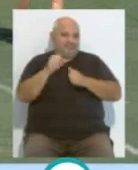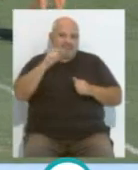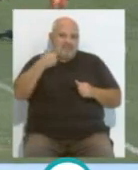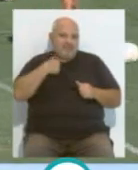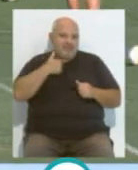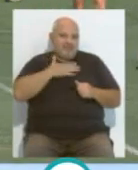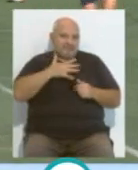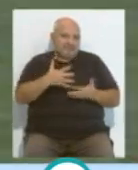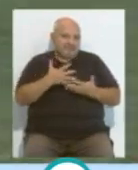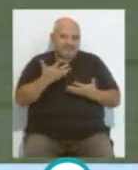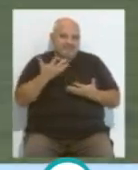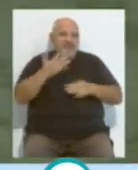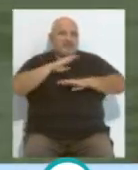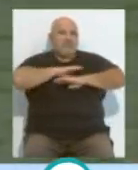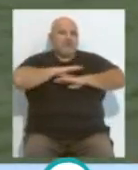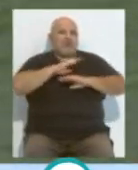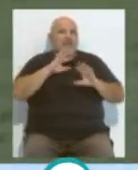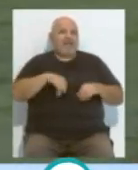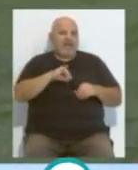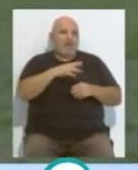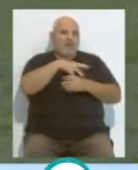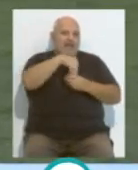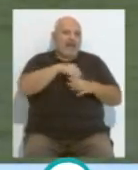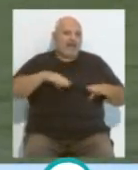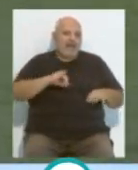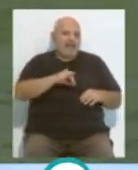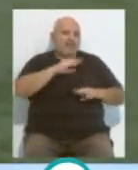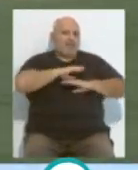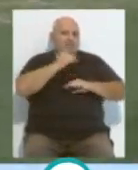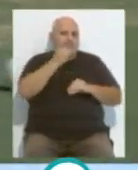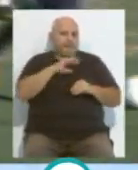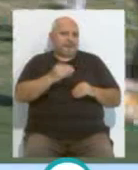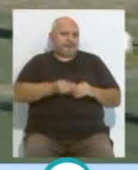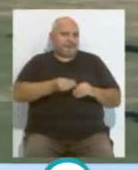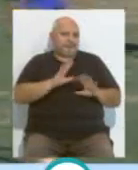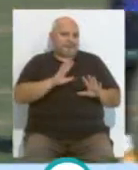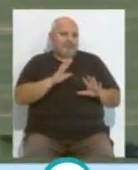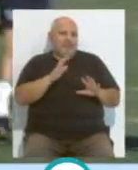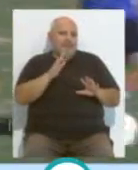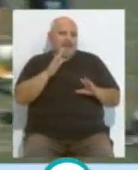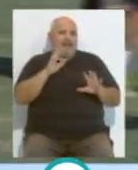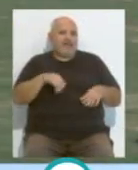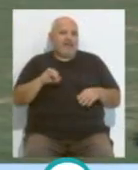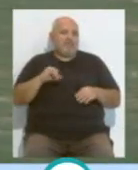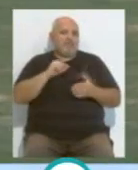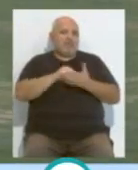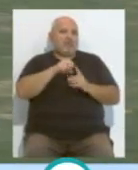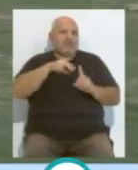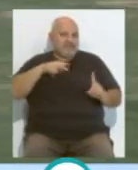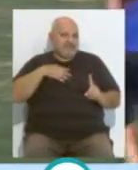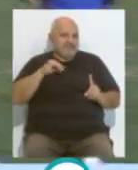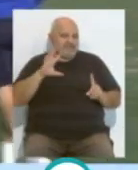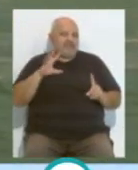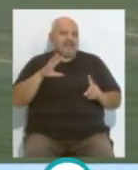para mí. Conan es un excelente portero, el mejor portero que podría tener ahora mismo el Cádiz, bajo mi punto de vista,